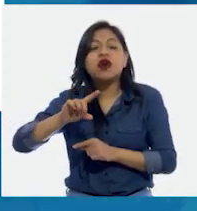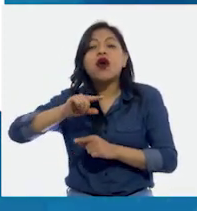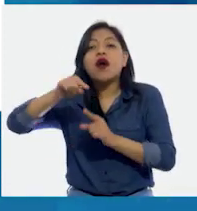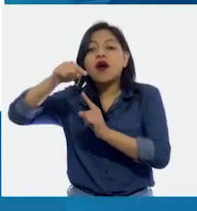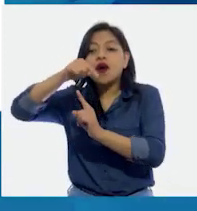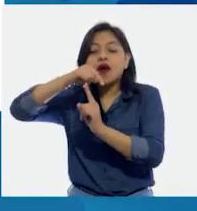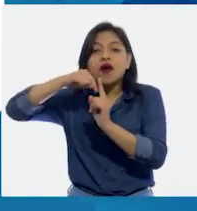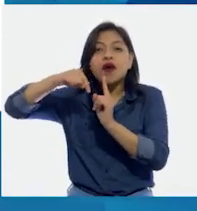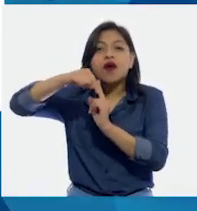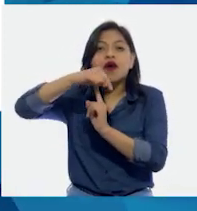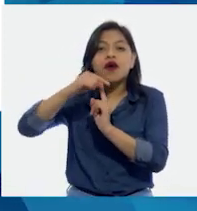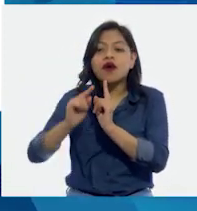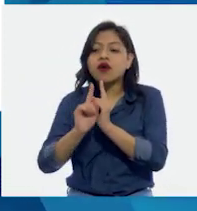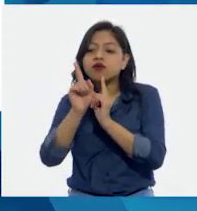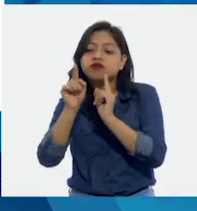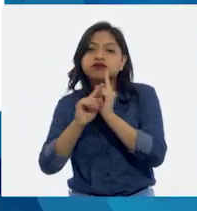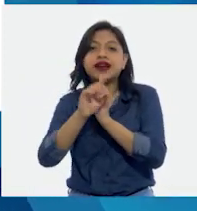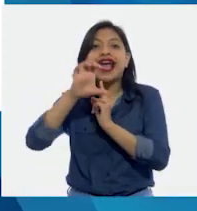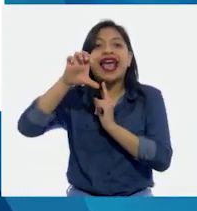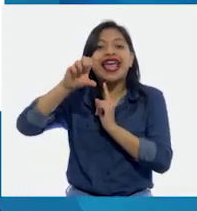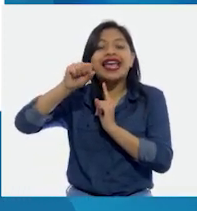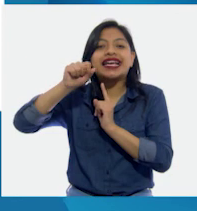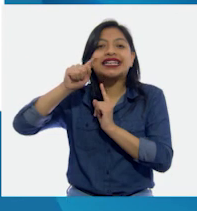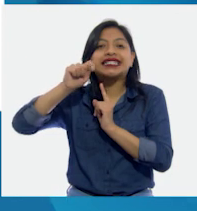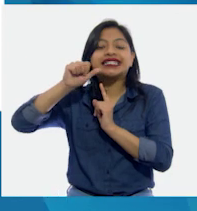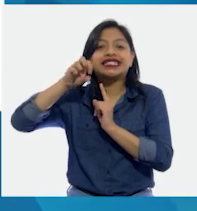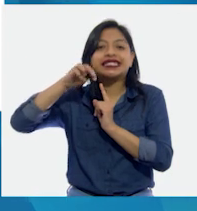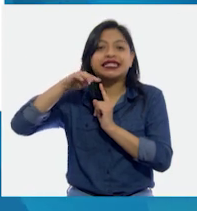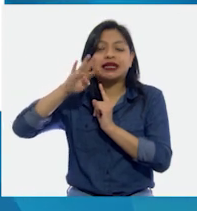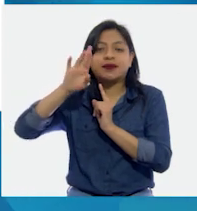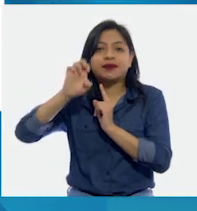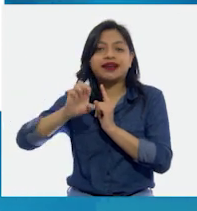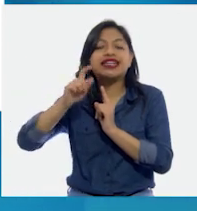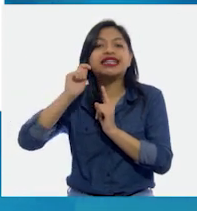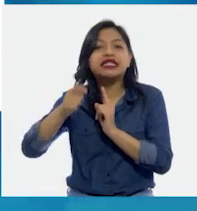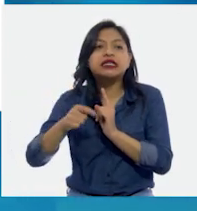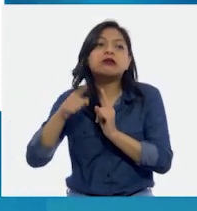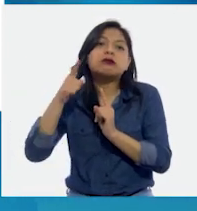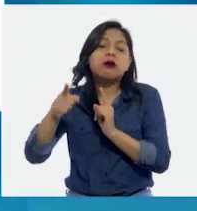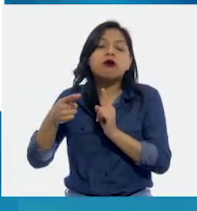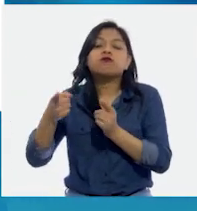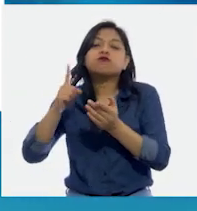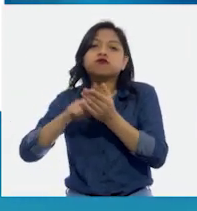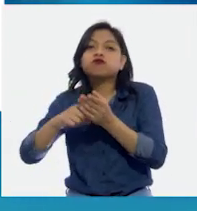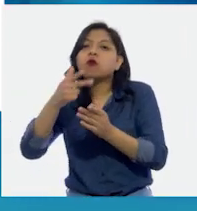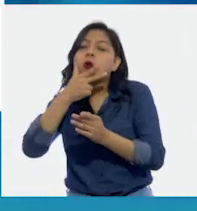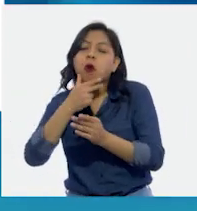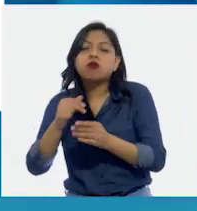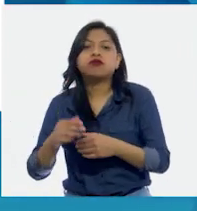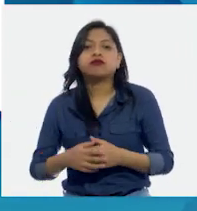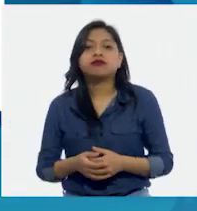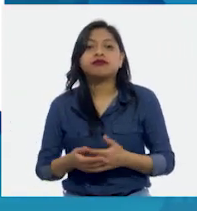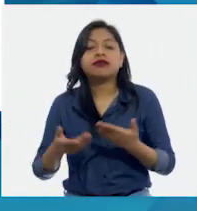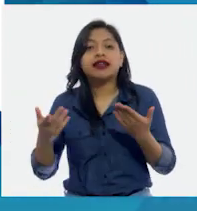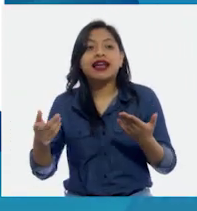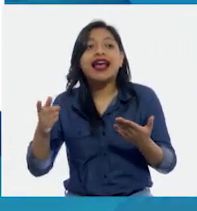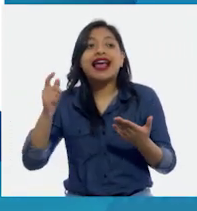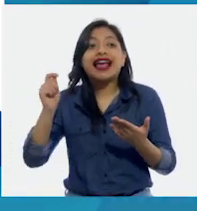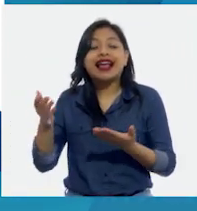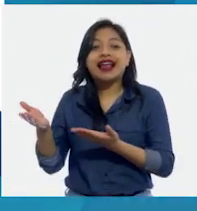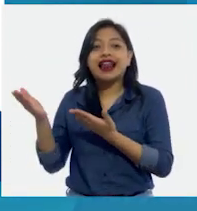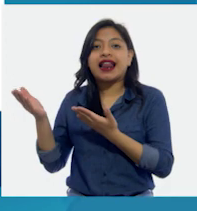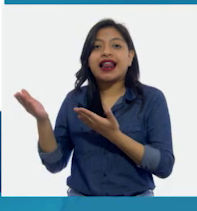alrededor los estambres, que son la parte masculina. Bueno, pues esta florecita lo tiene